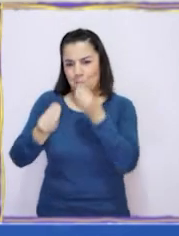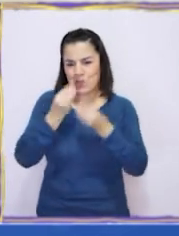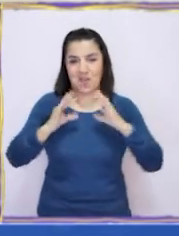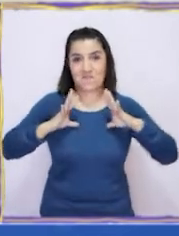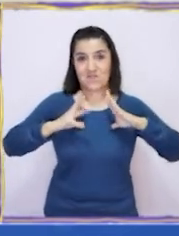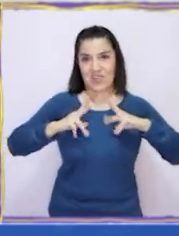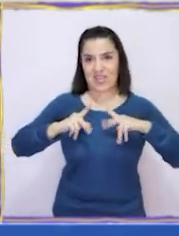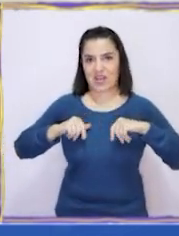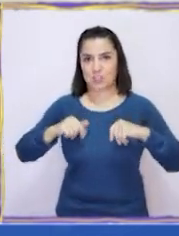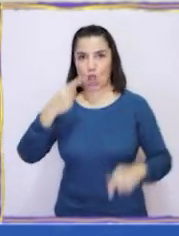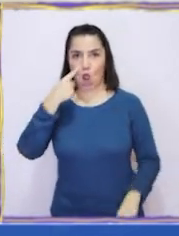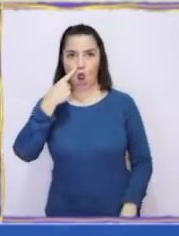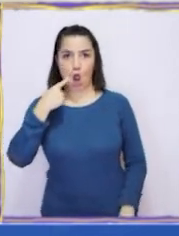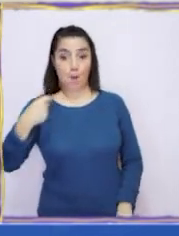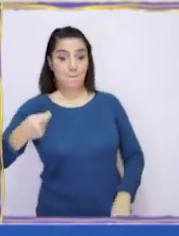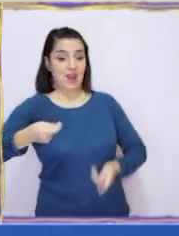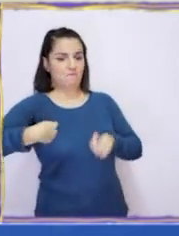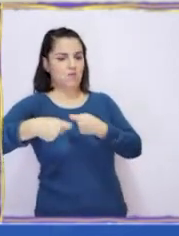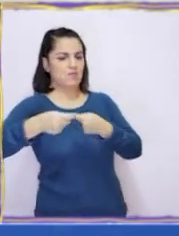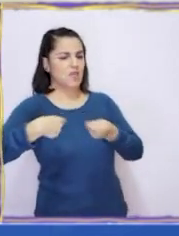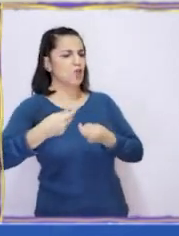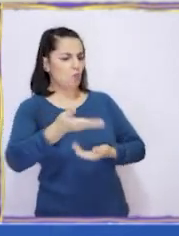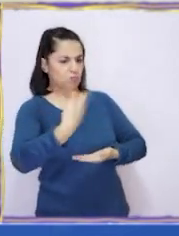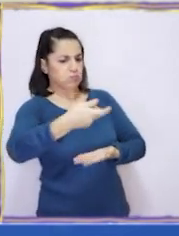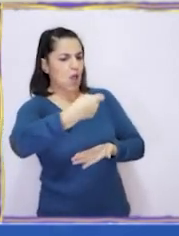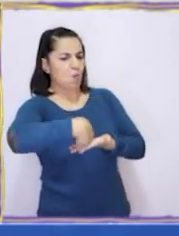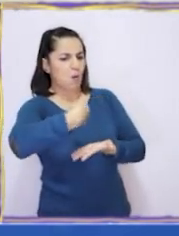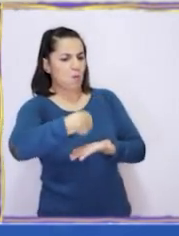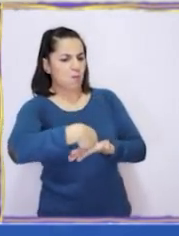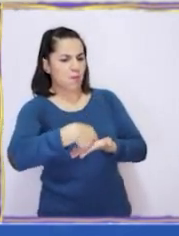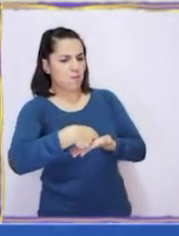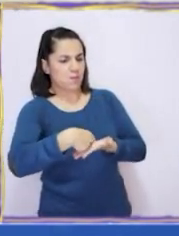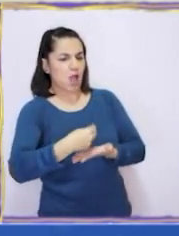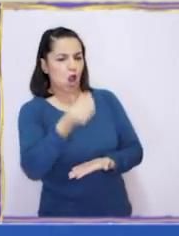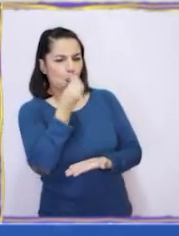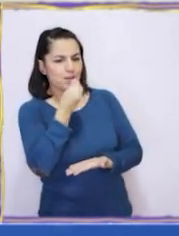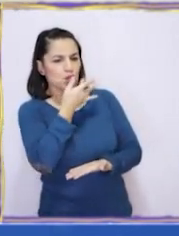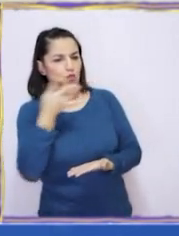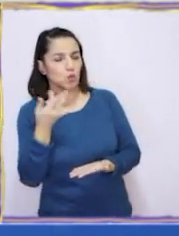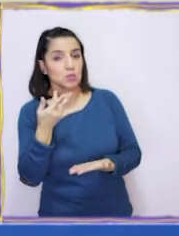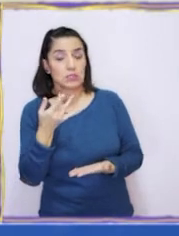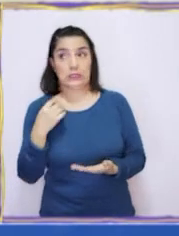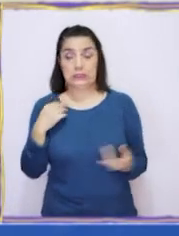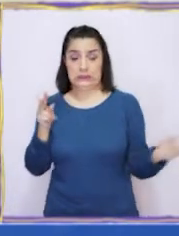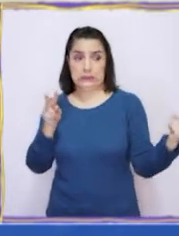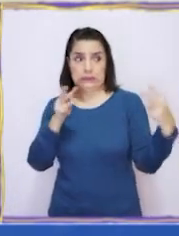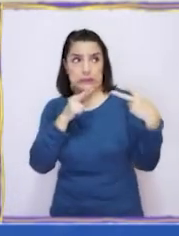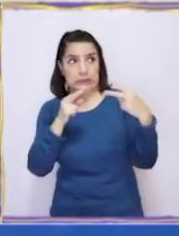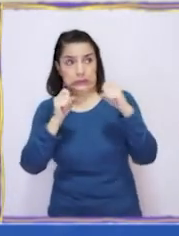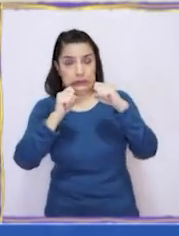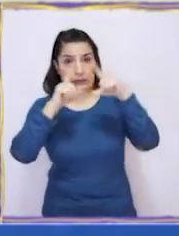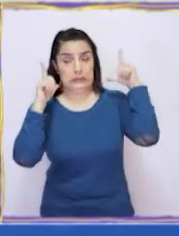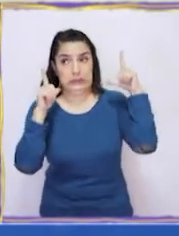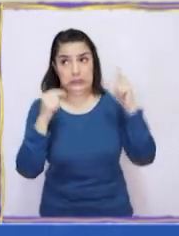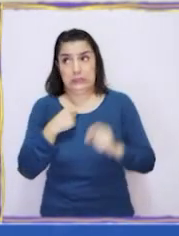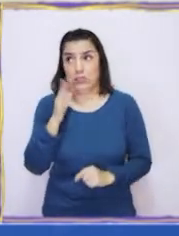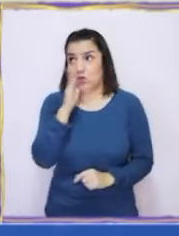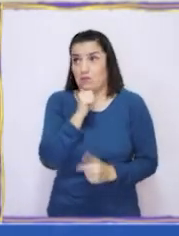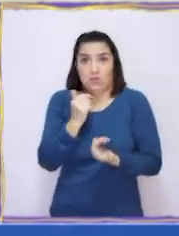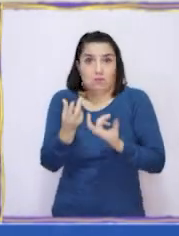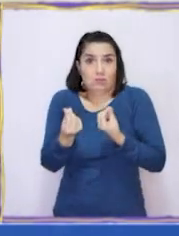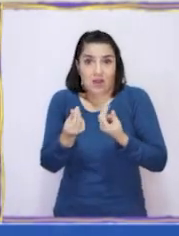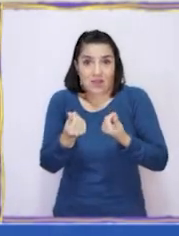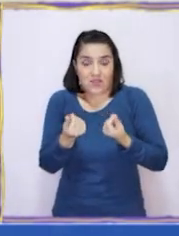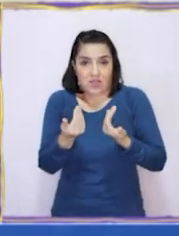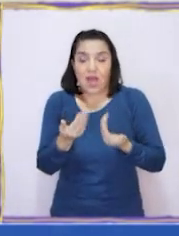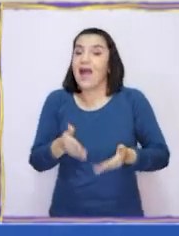comían felices apareció un vendedor y les comenzó a cobrar lo que habían consumido. Los niños se miraron sorprendidos ya que no